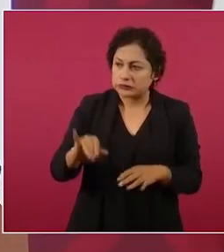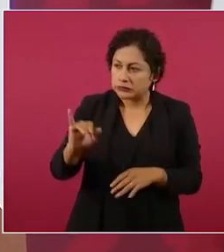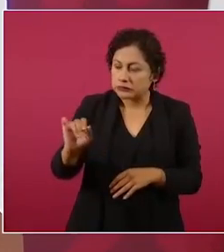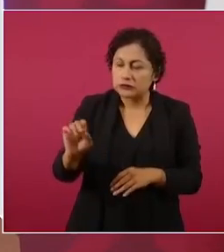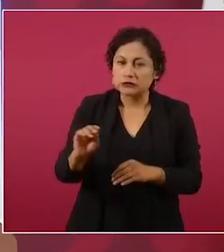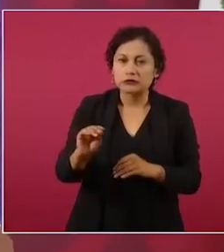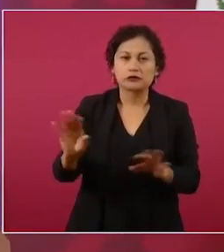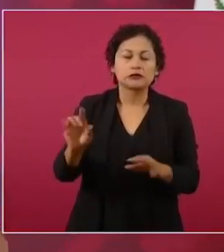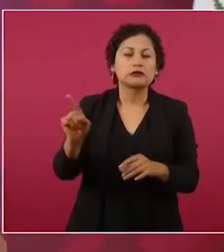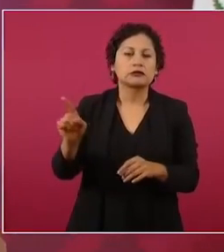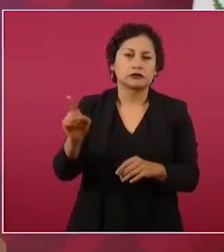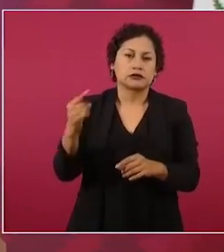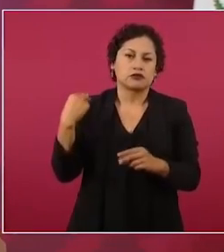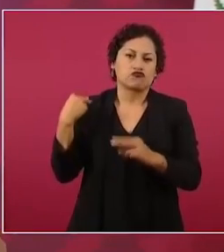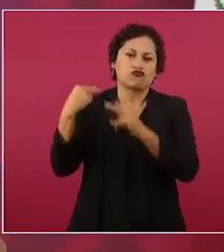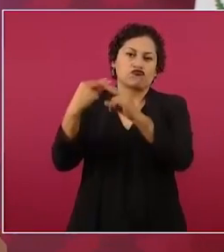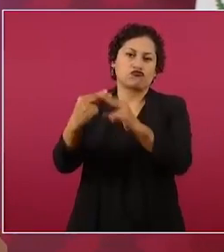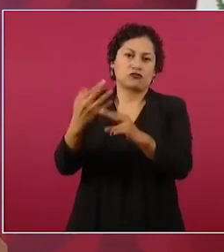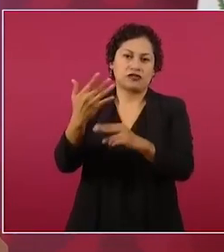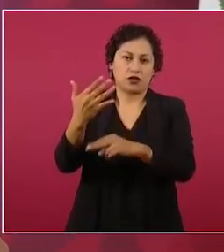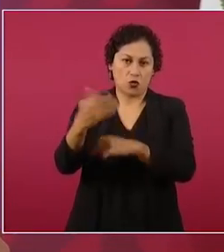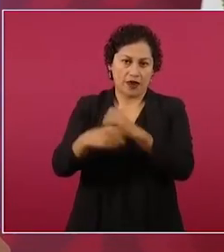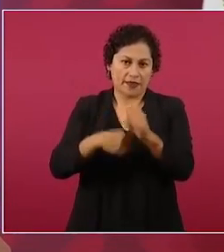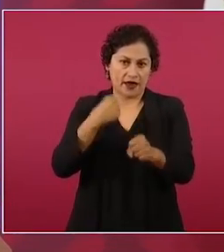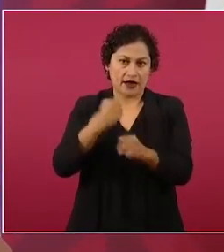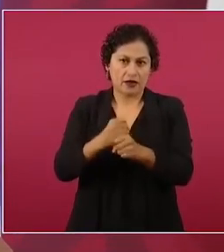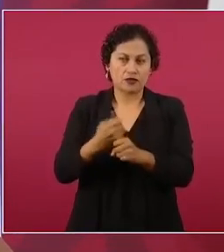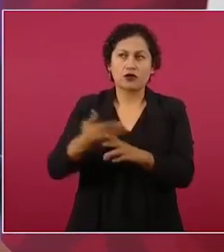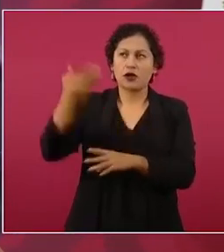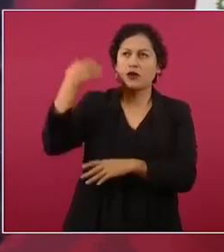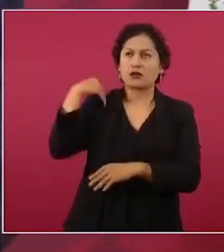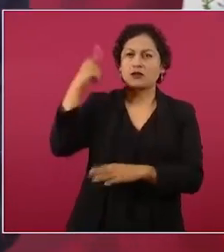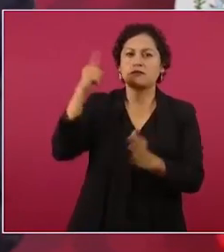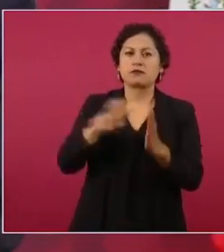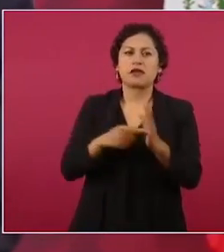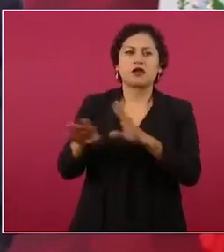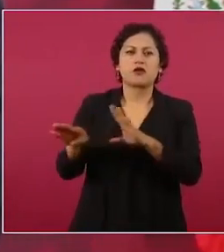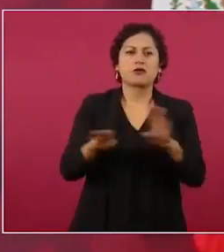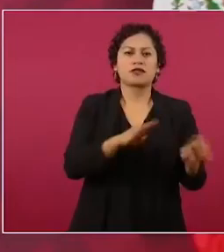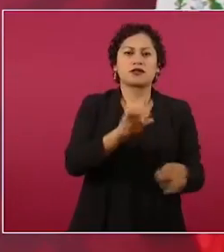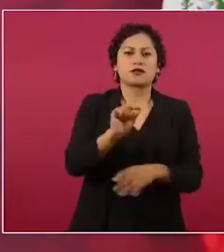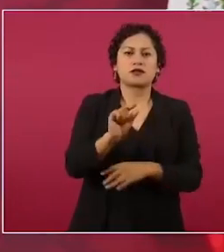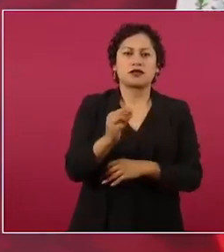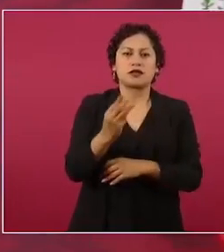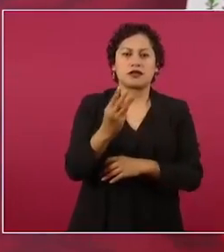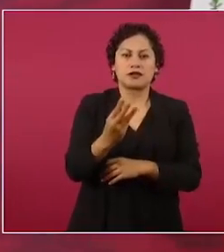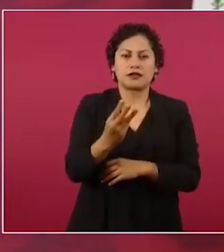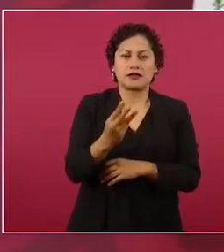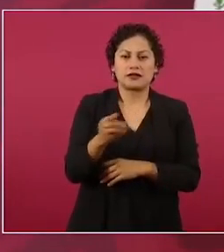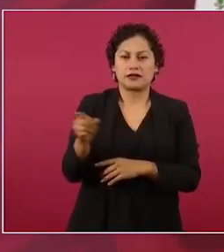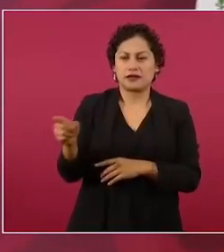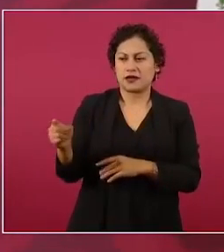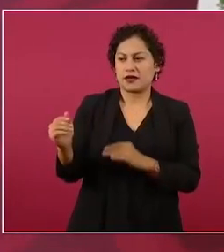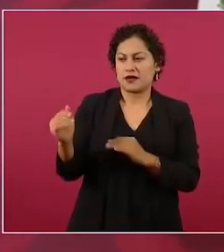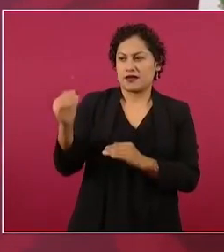de 1973, me lleva como dos años,